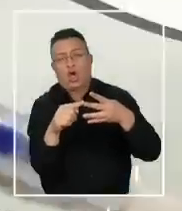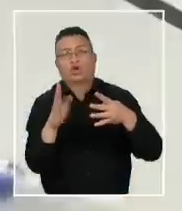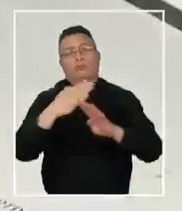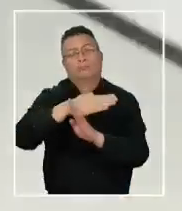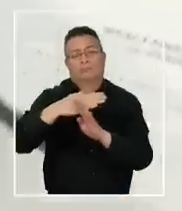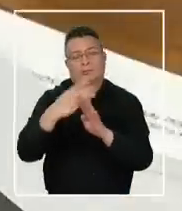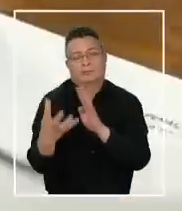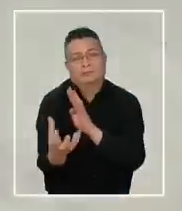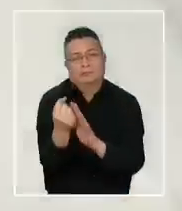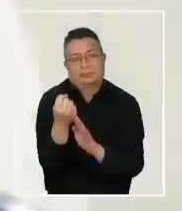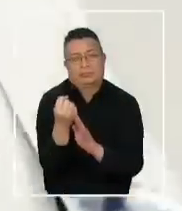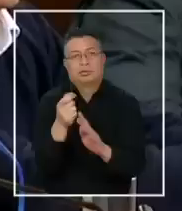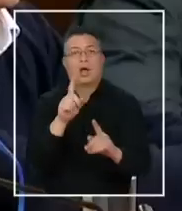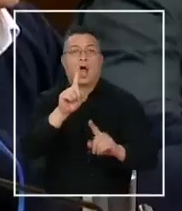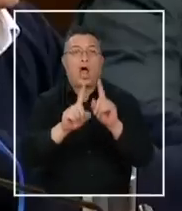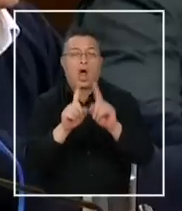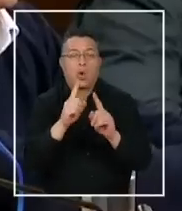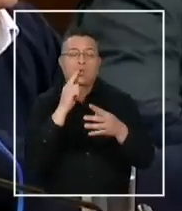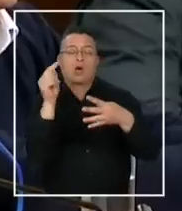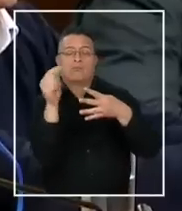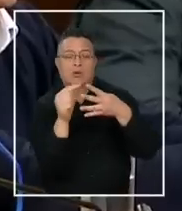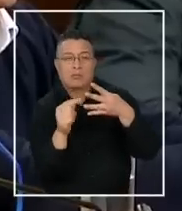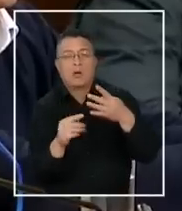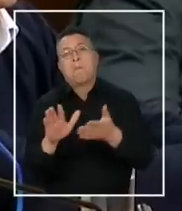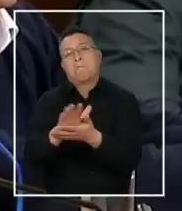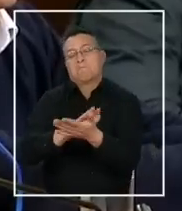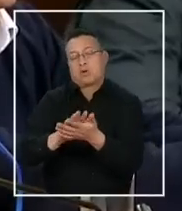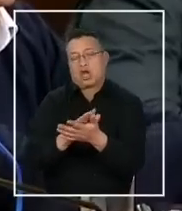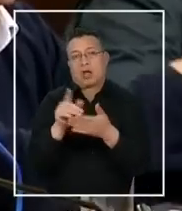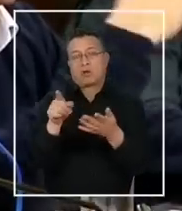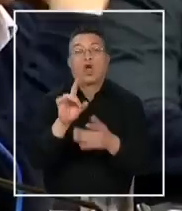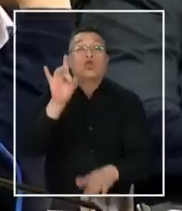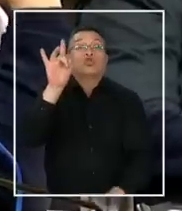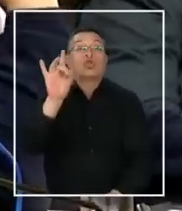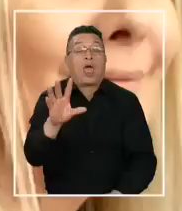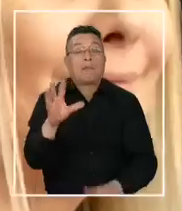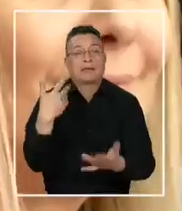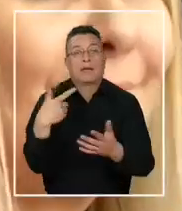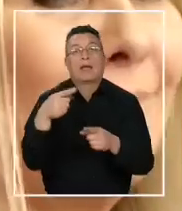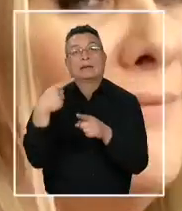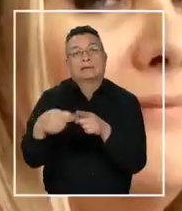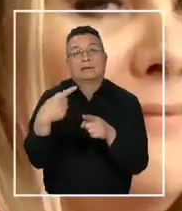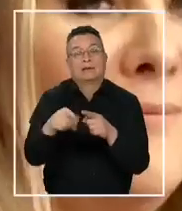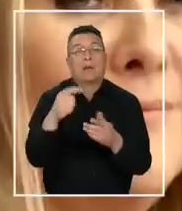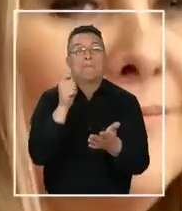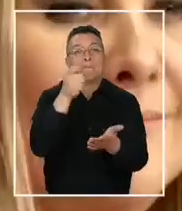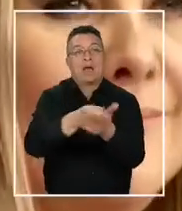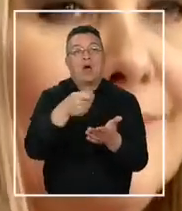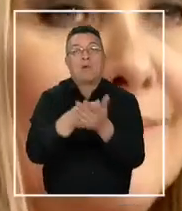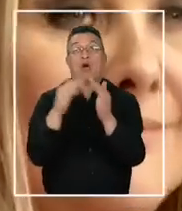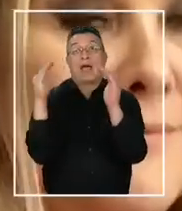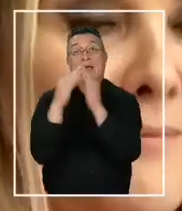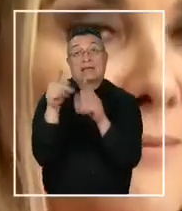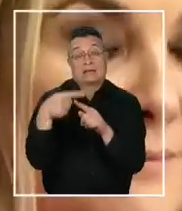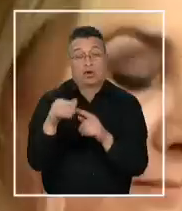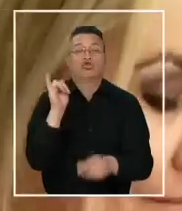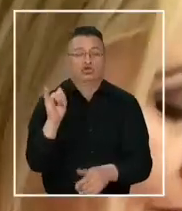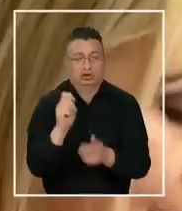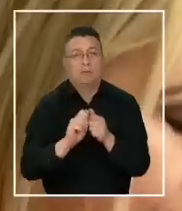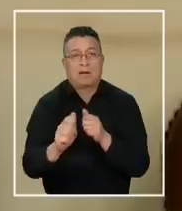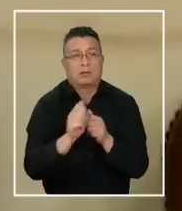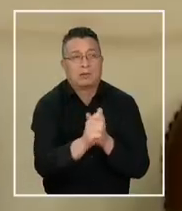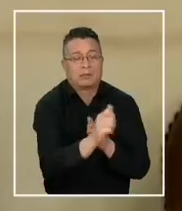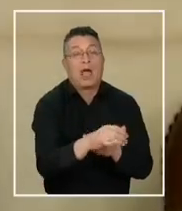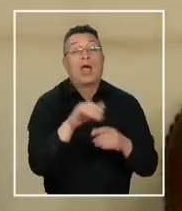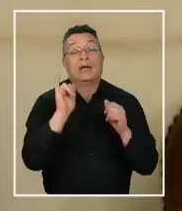parcelados con algunas condiciones, como son, por ejemplo, solamente el crédito de pagos de créditos hipotecarios, y otras